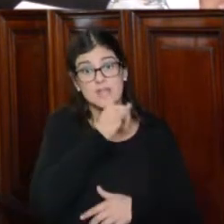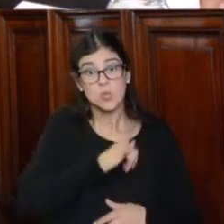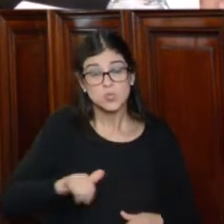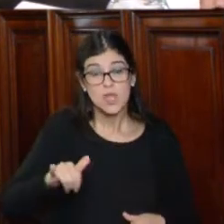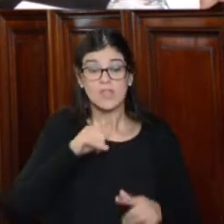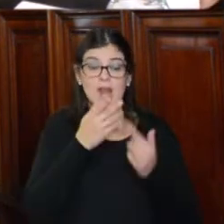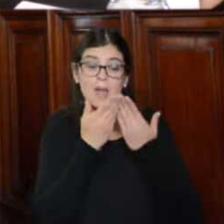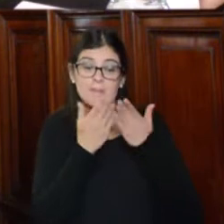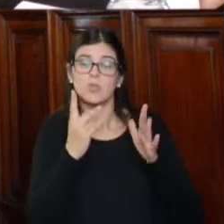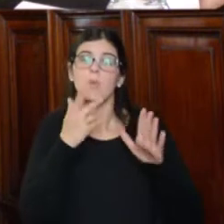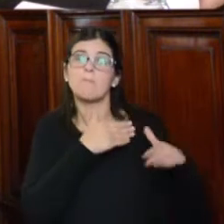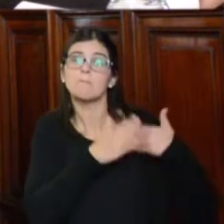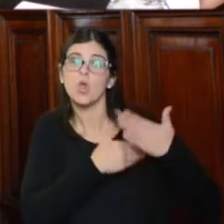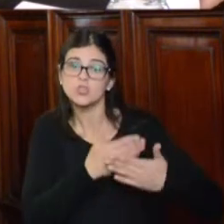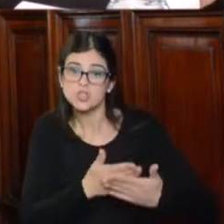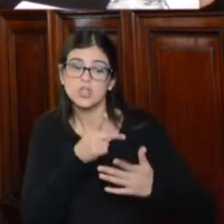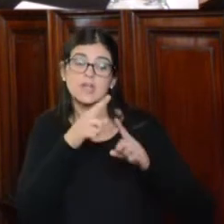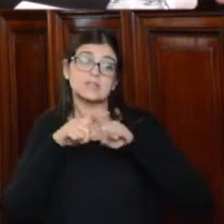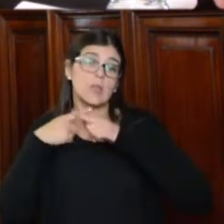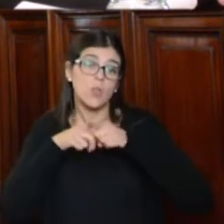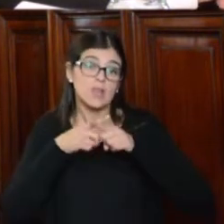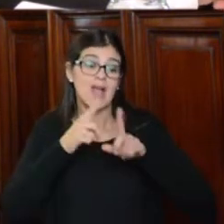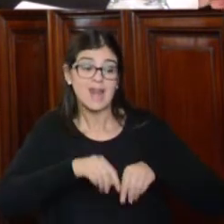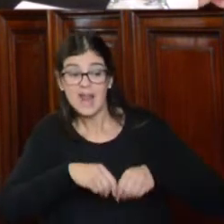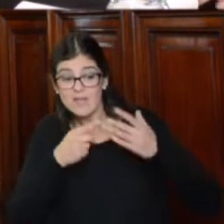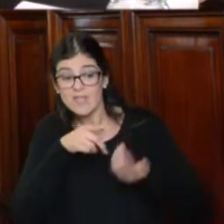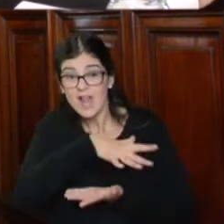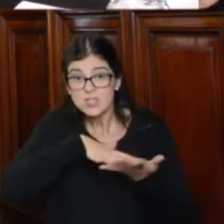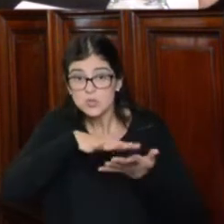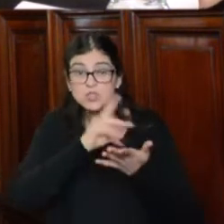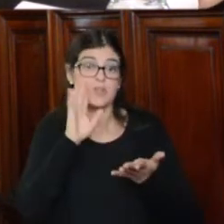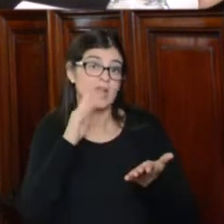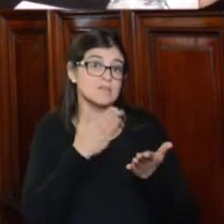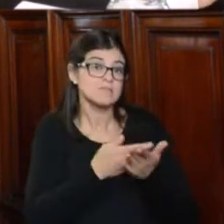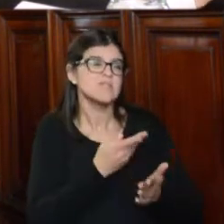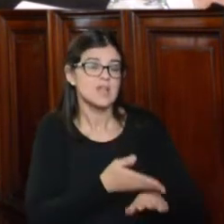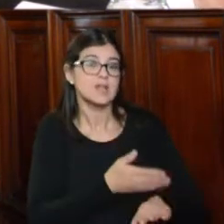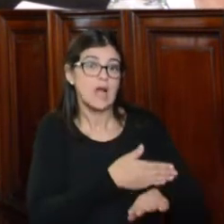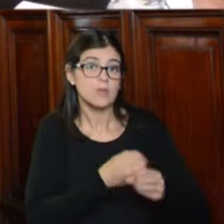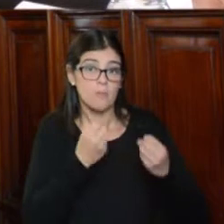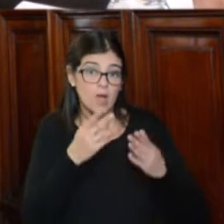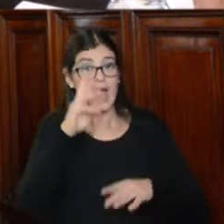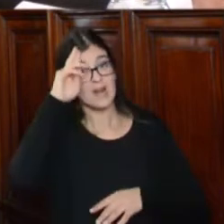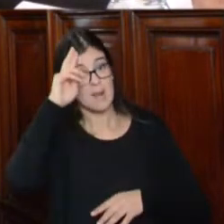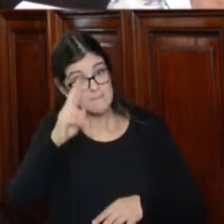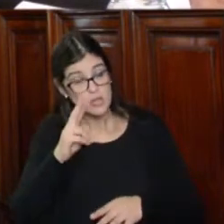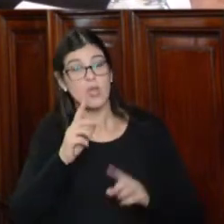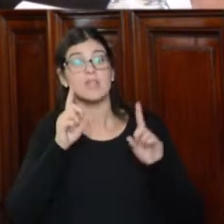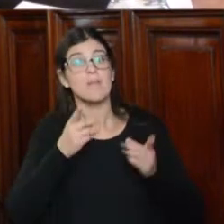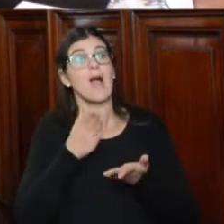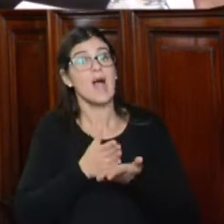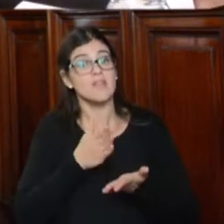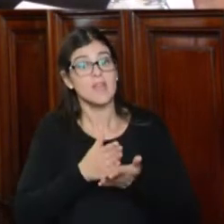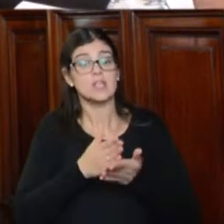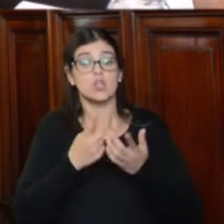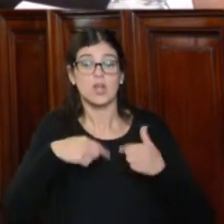la apertura de un proceso en donde se discutirá la gravedad de las imputaciones, con pleno respeto, repito, al derecho a